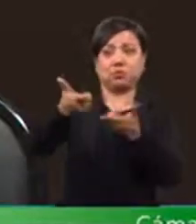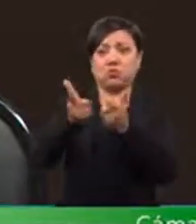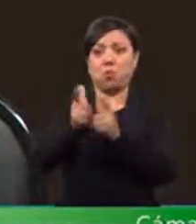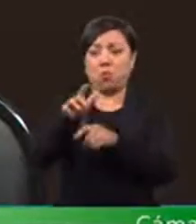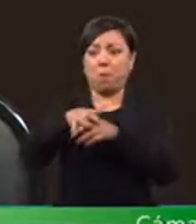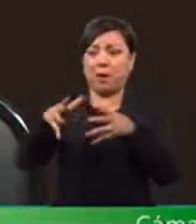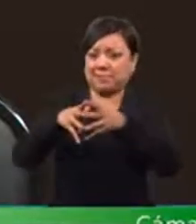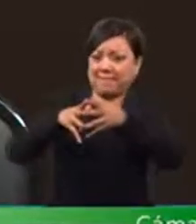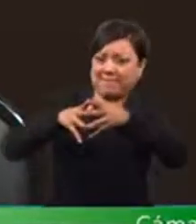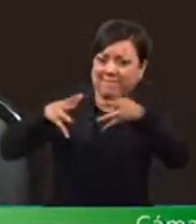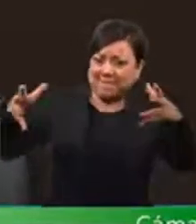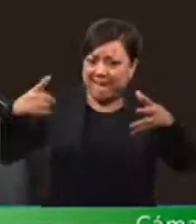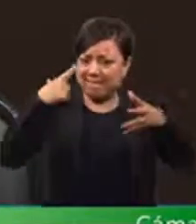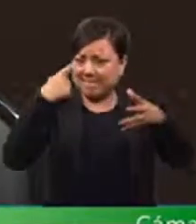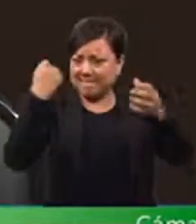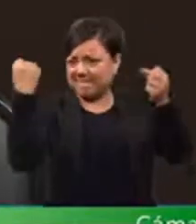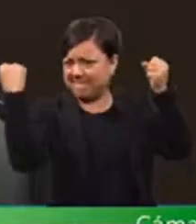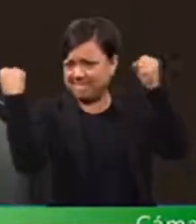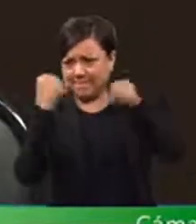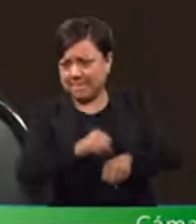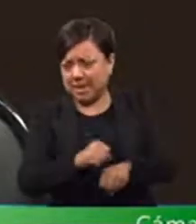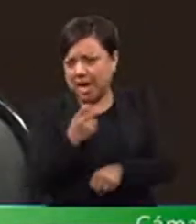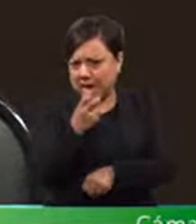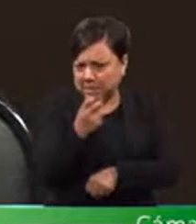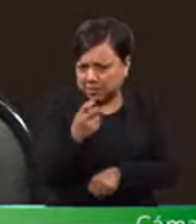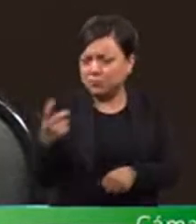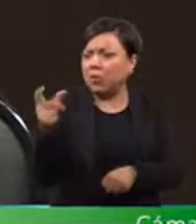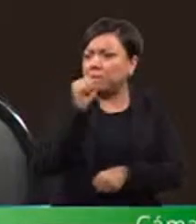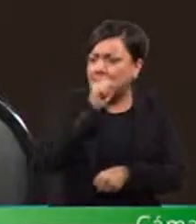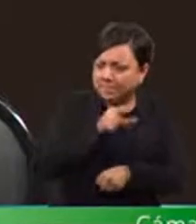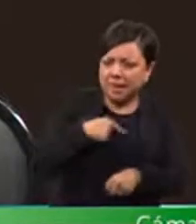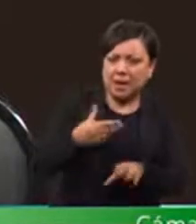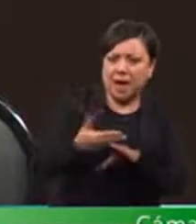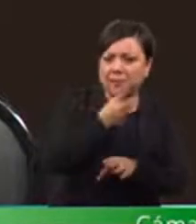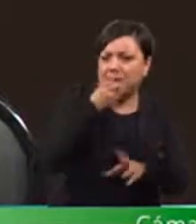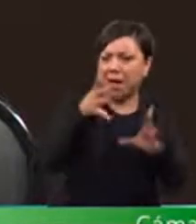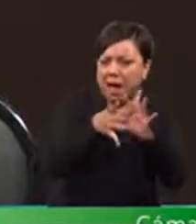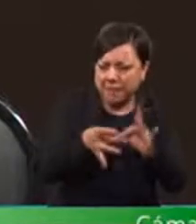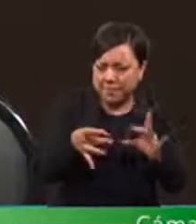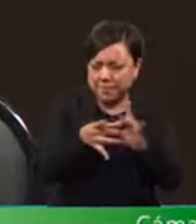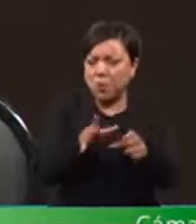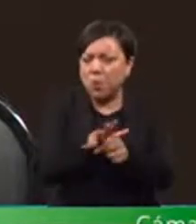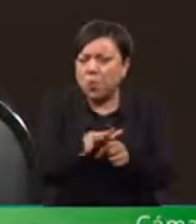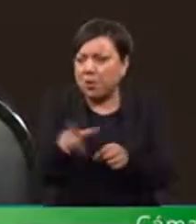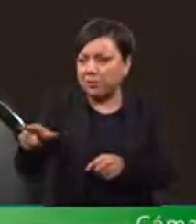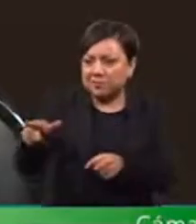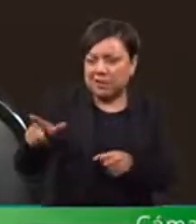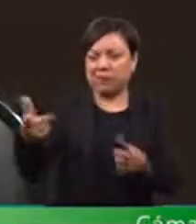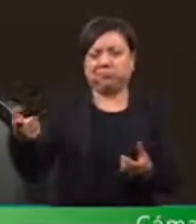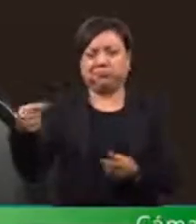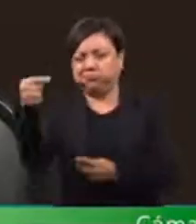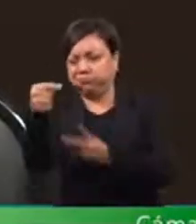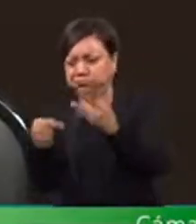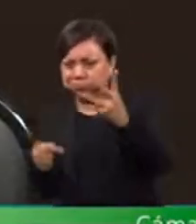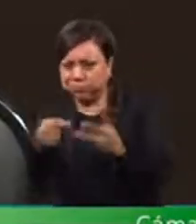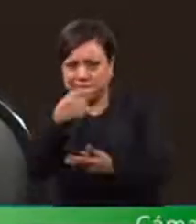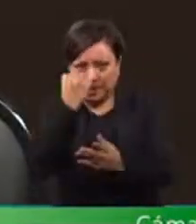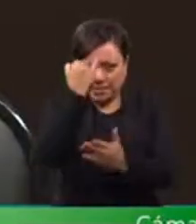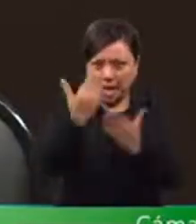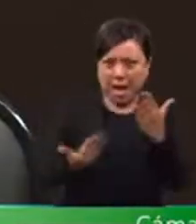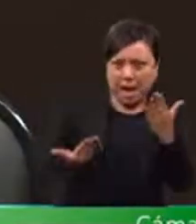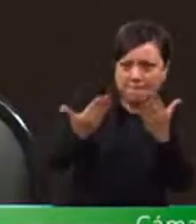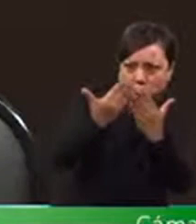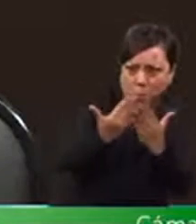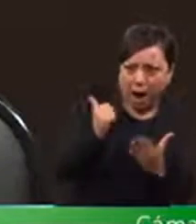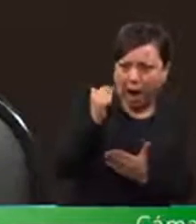se quejaban de que escuchaban que se les daba línea para que no hubiera oportunidad de que alguien propusiera